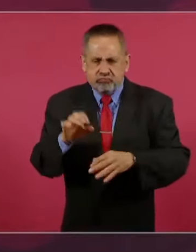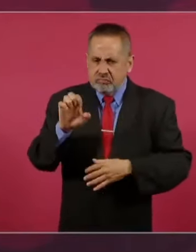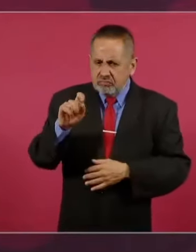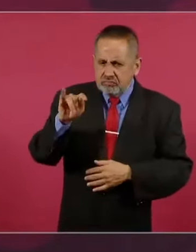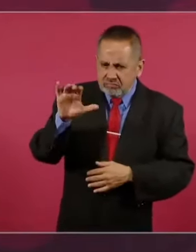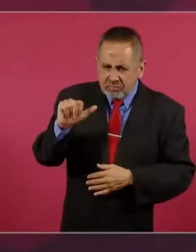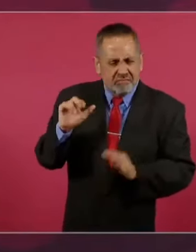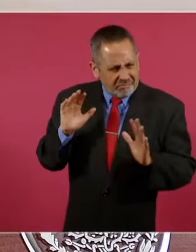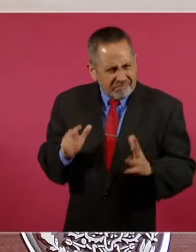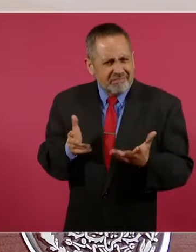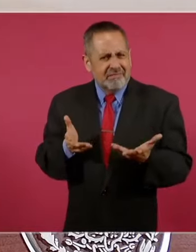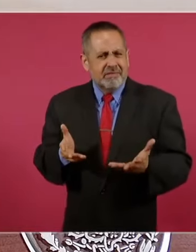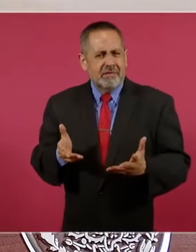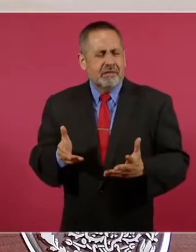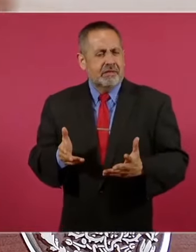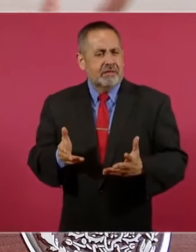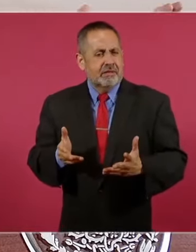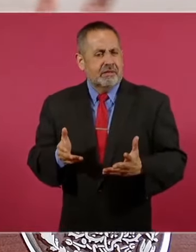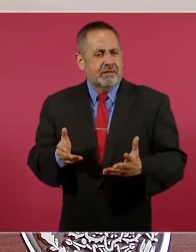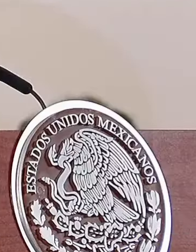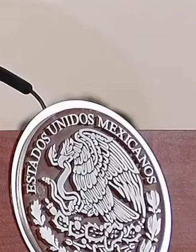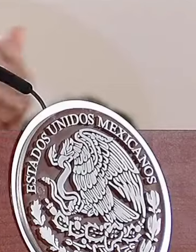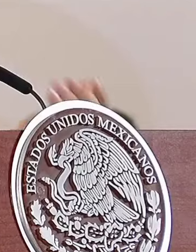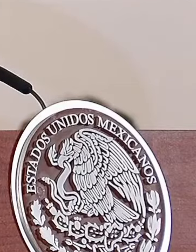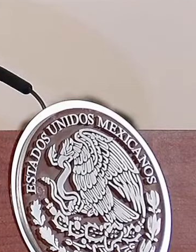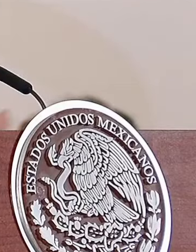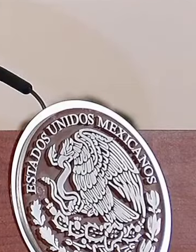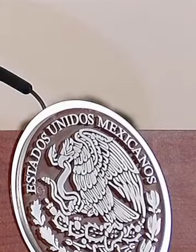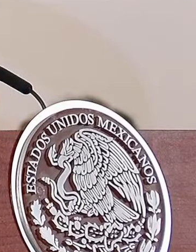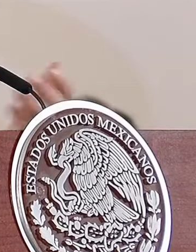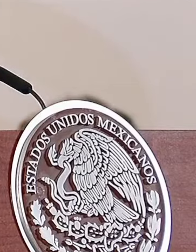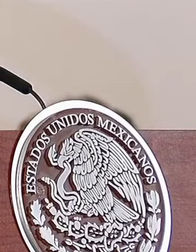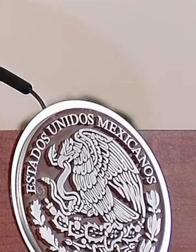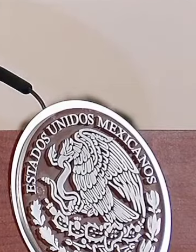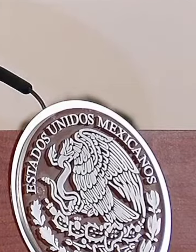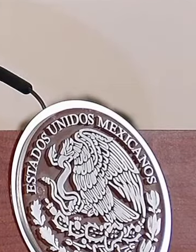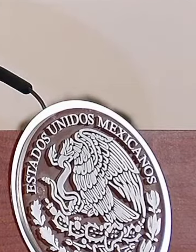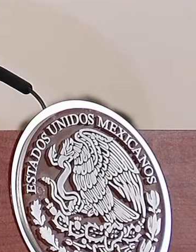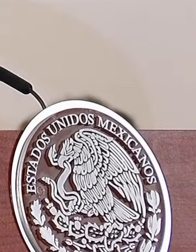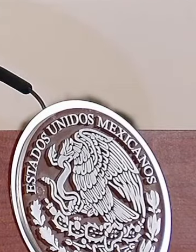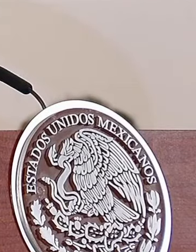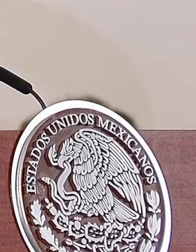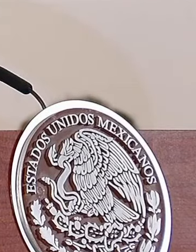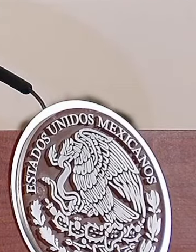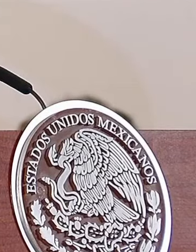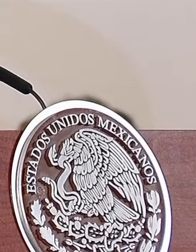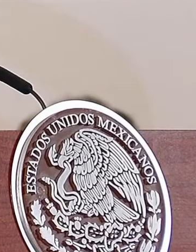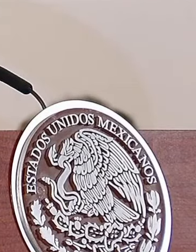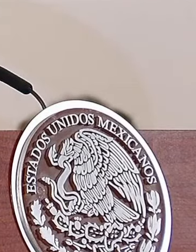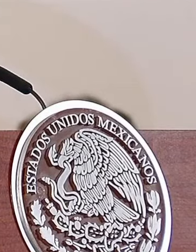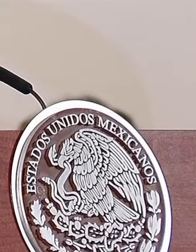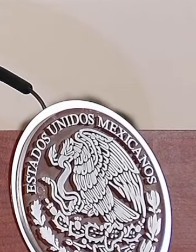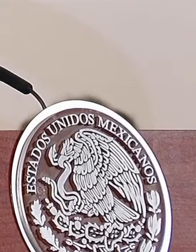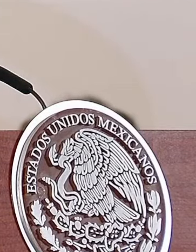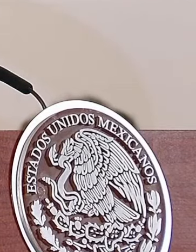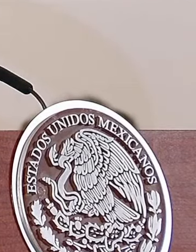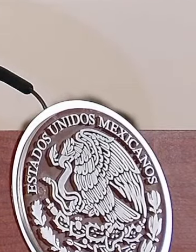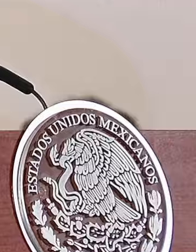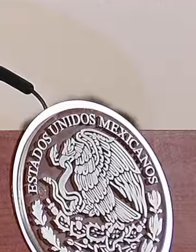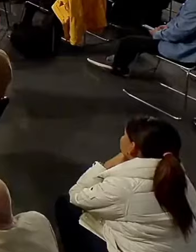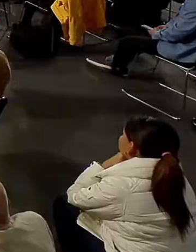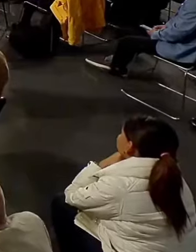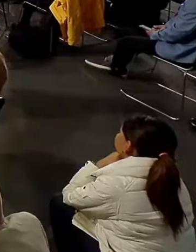ética y contar con el respeto de los ciudadanos,